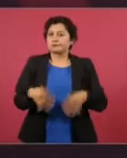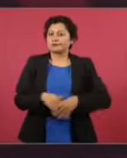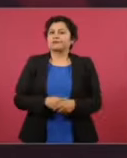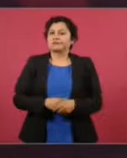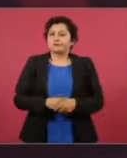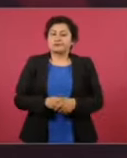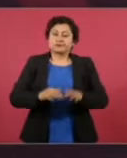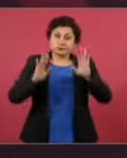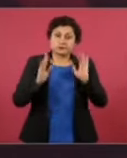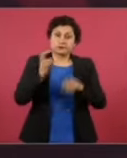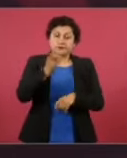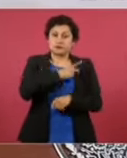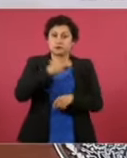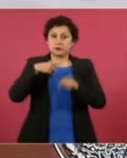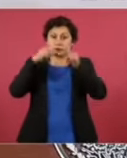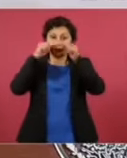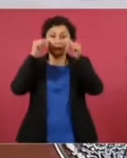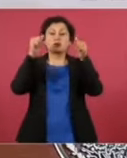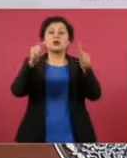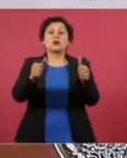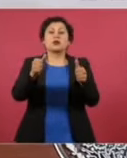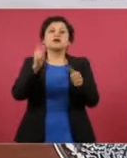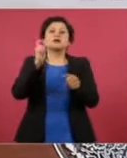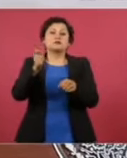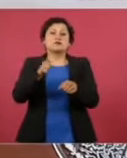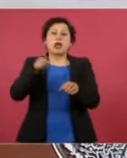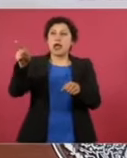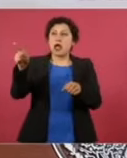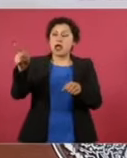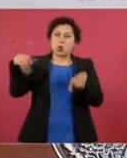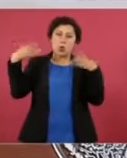Sobre todo de las potencias.